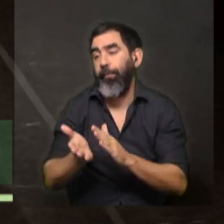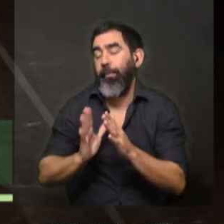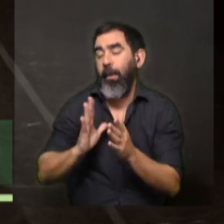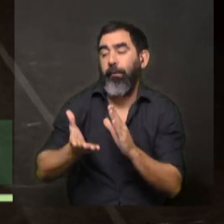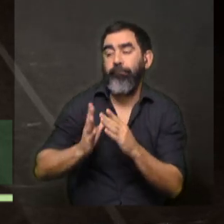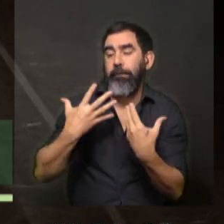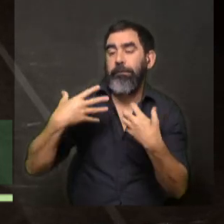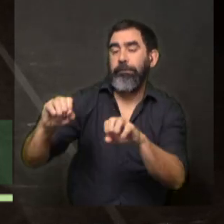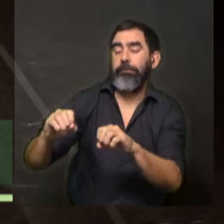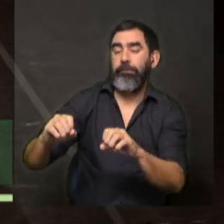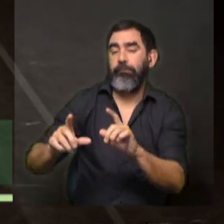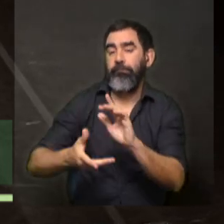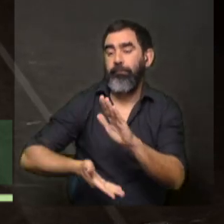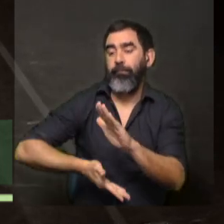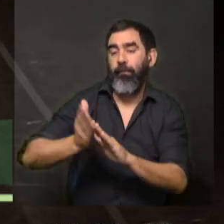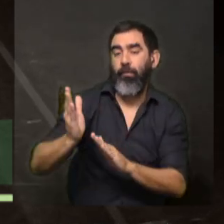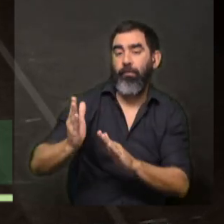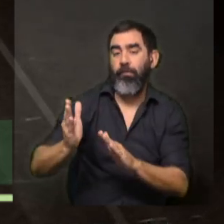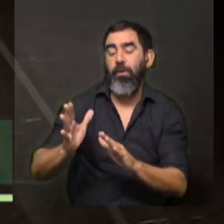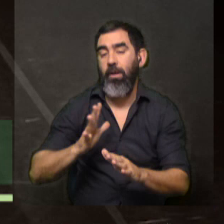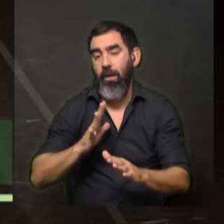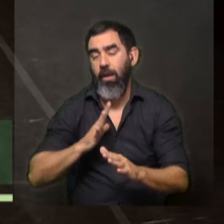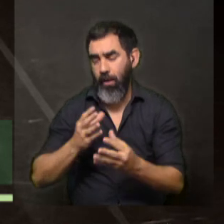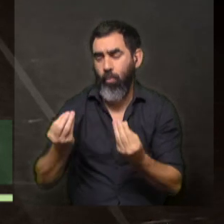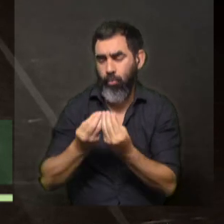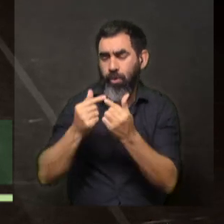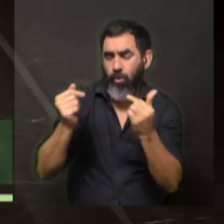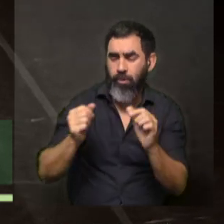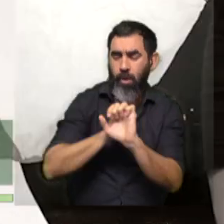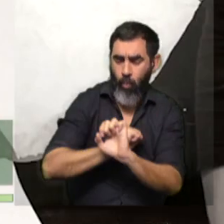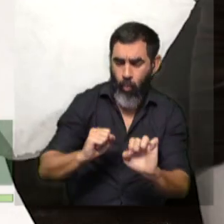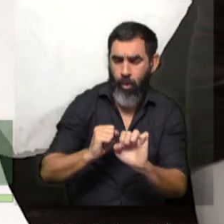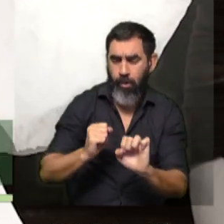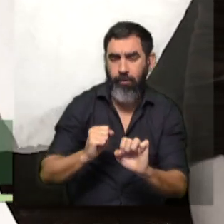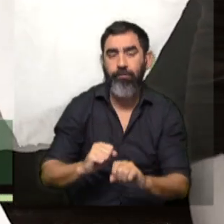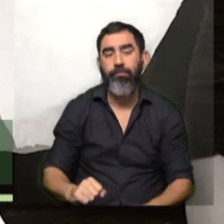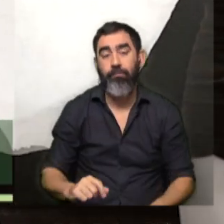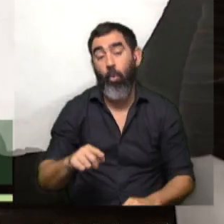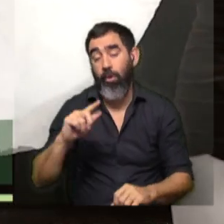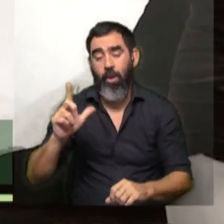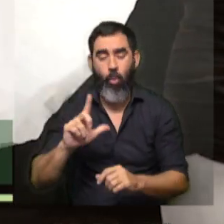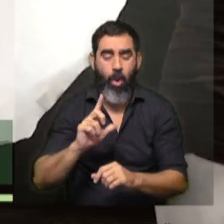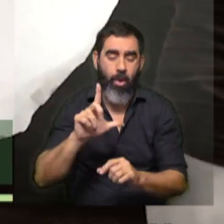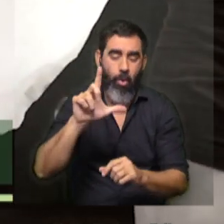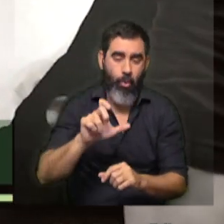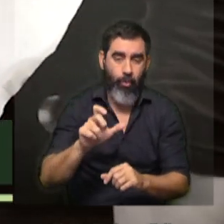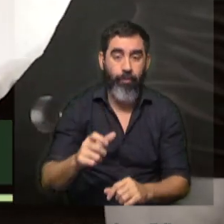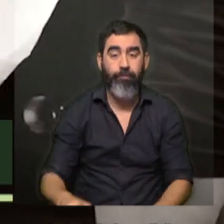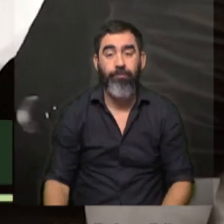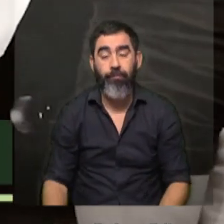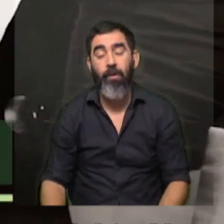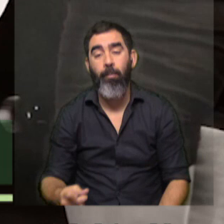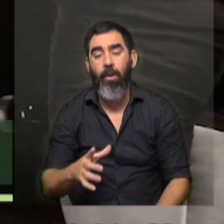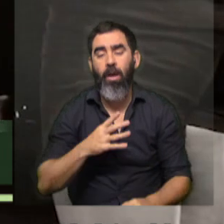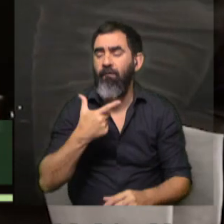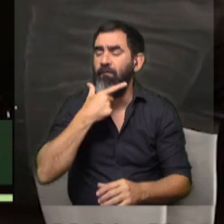hacia afuera cuando hay una cantidad de herramientas que tenemos, hay otras que no, claramente, pero hay herramientas